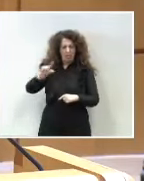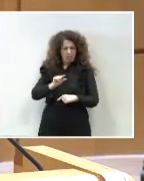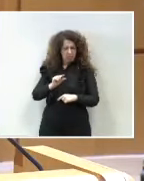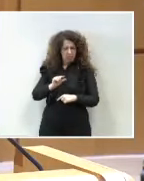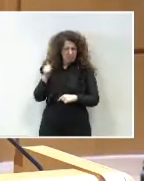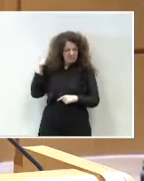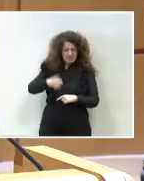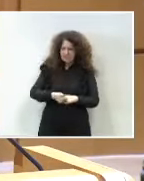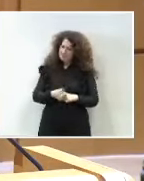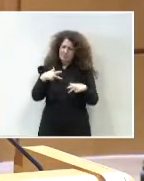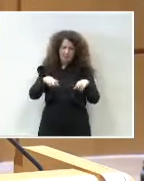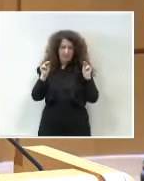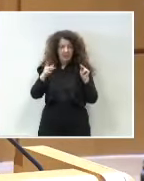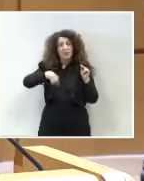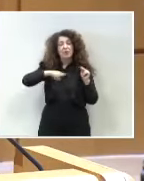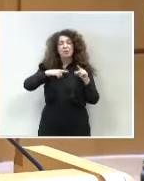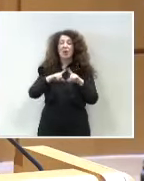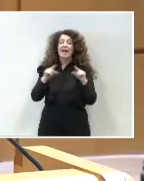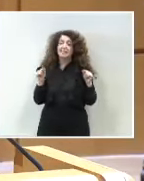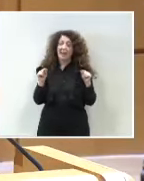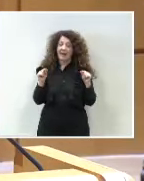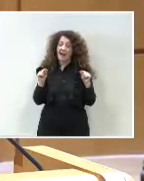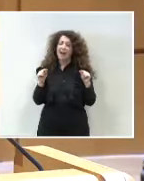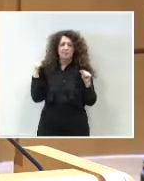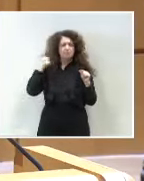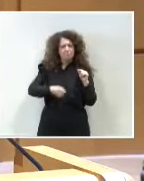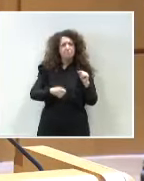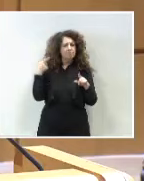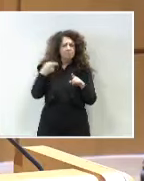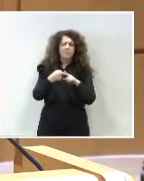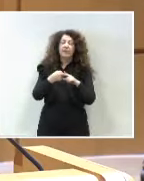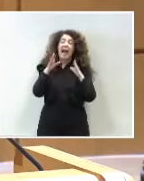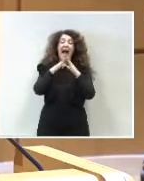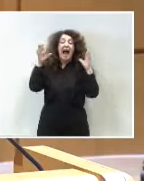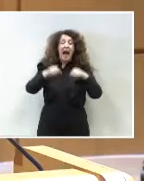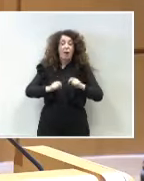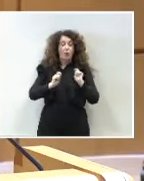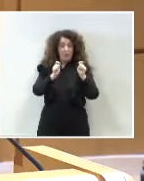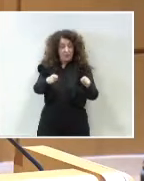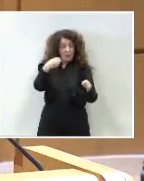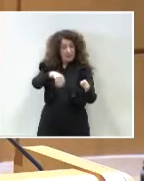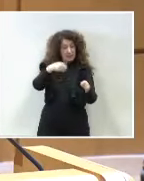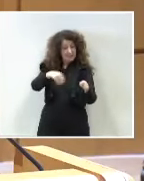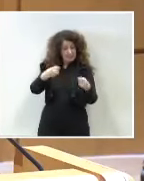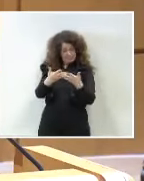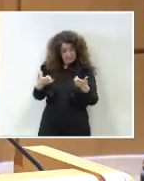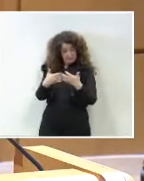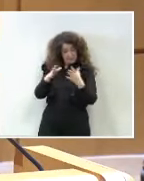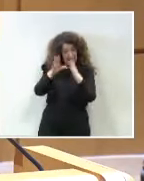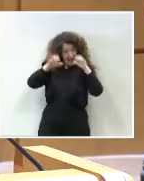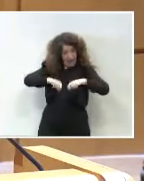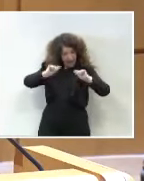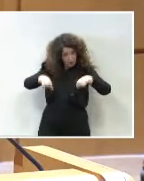central para Esquerra Republicana y, de hecho, aparece en el acuerdo de investidura suscrito entre Esquerra Republicana y el Partido